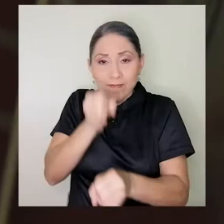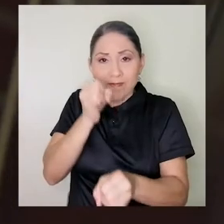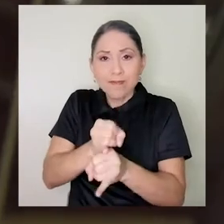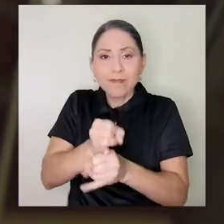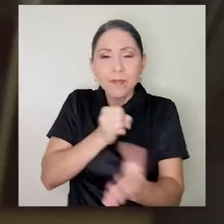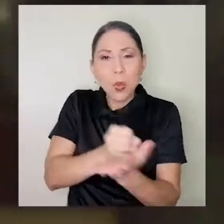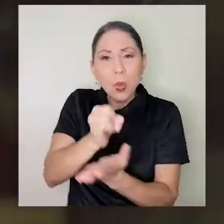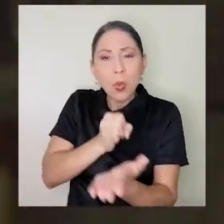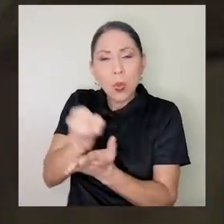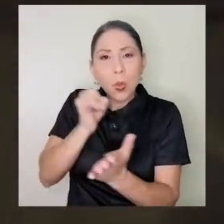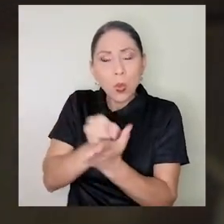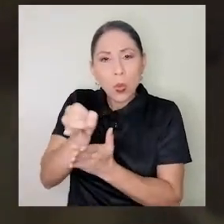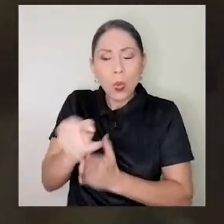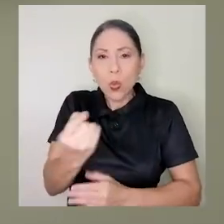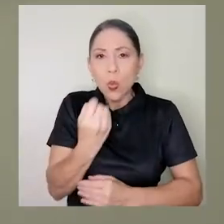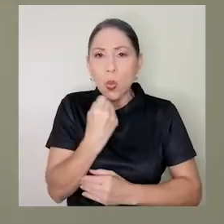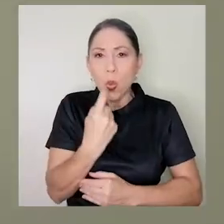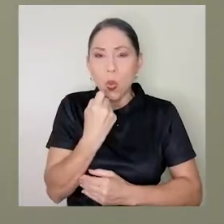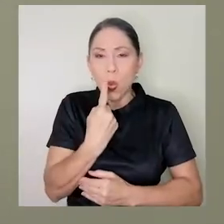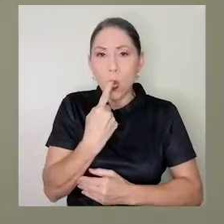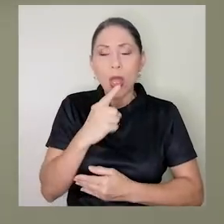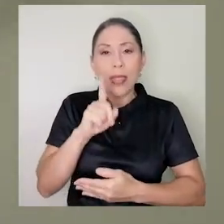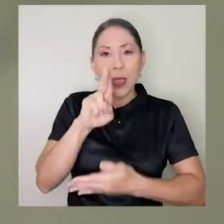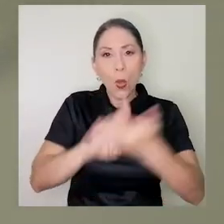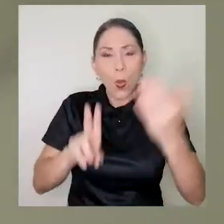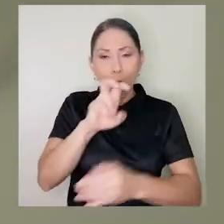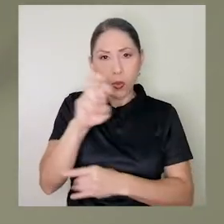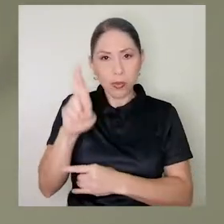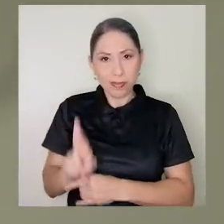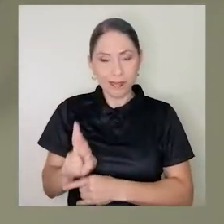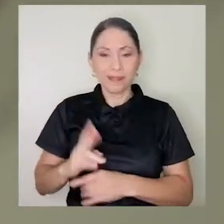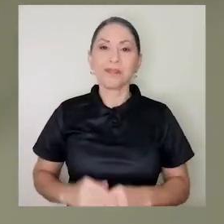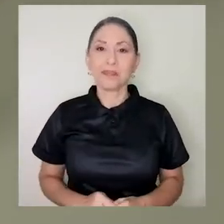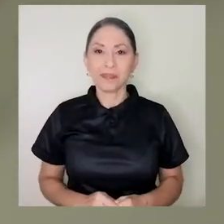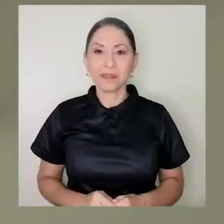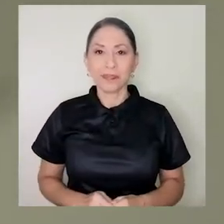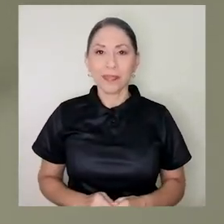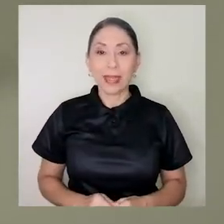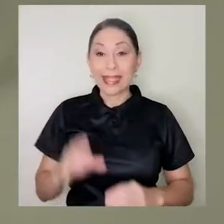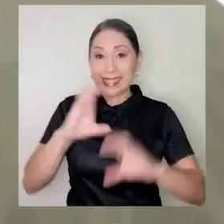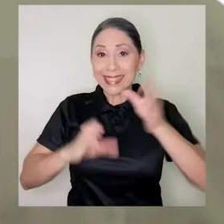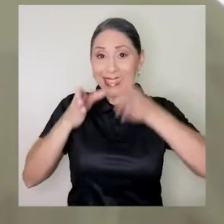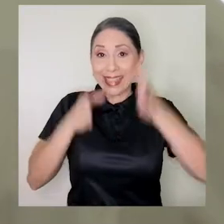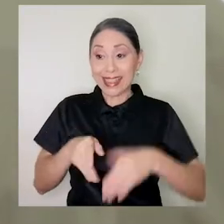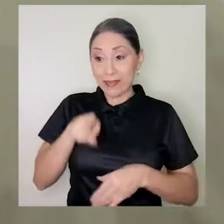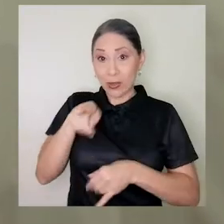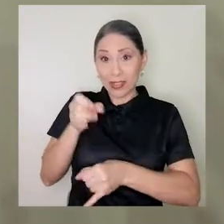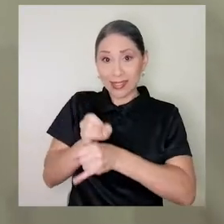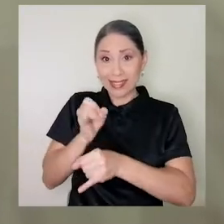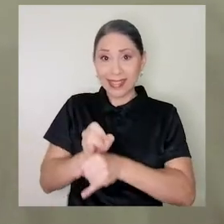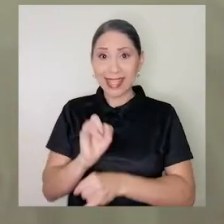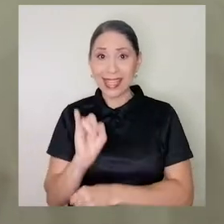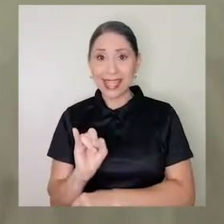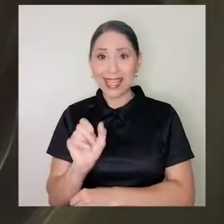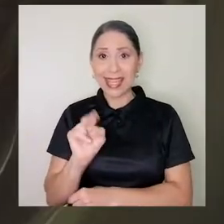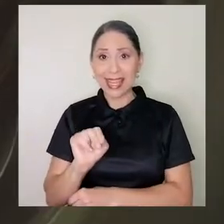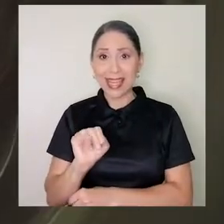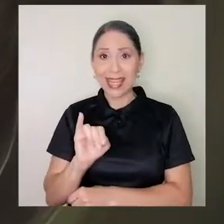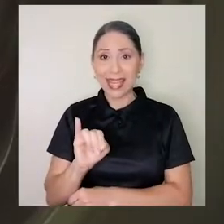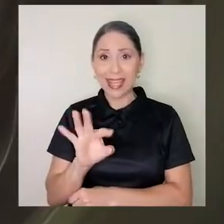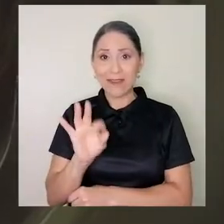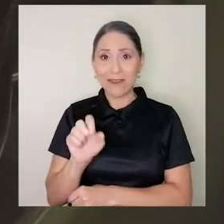realizando el Instituto de Investigaciones Farmacéuticas de la Universidad de Costa Rica. Los científicos del INIFAR